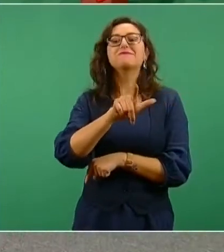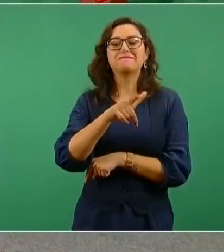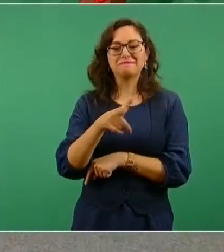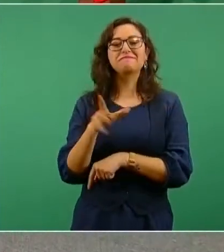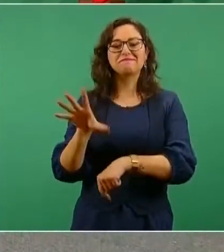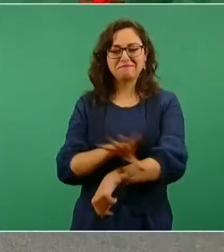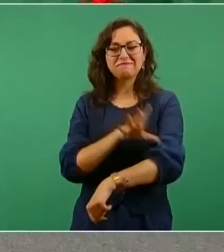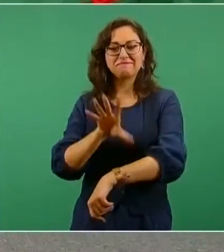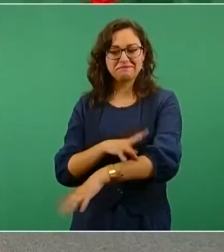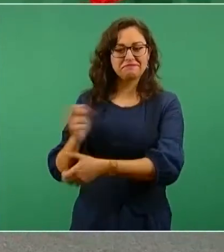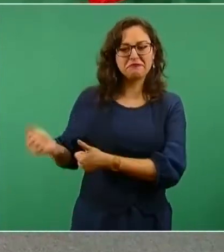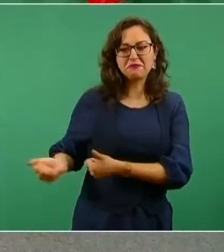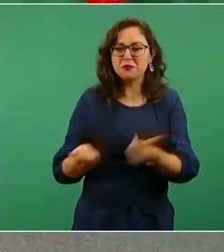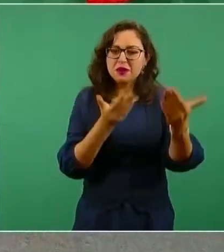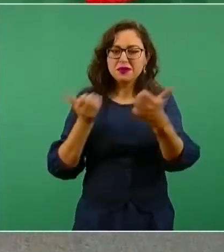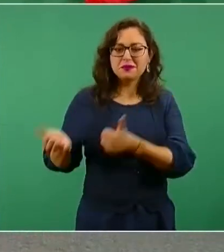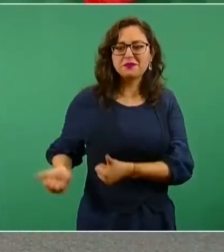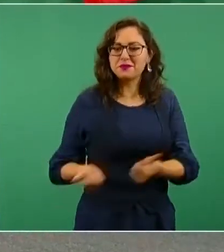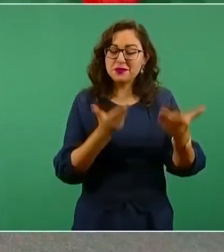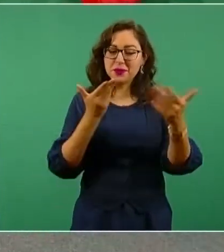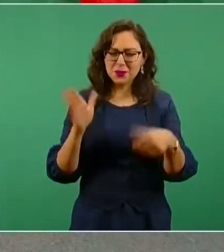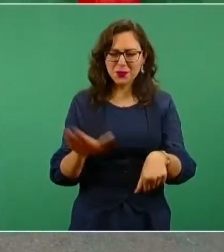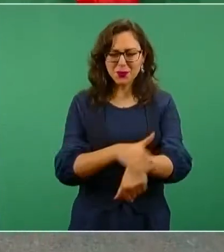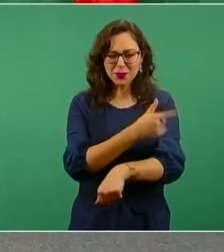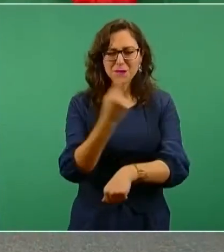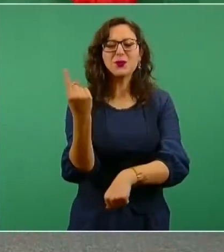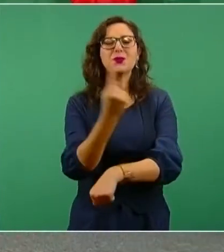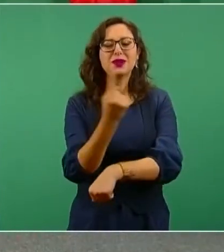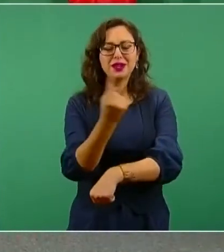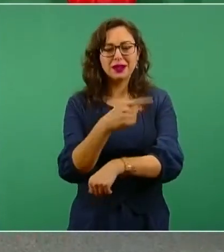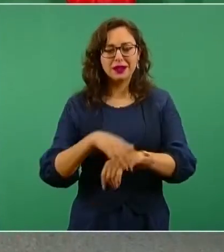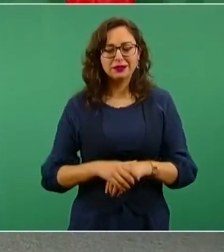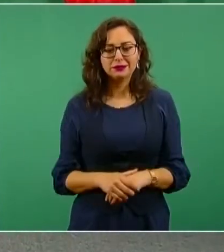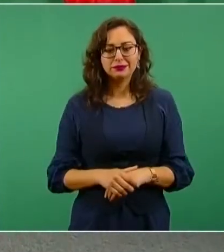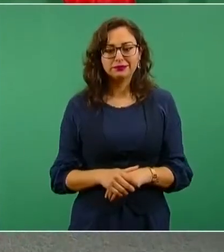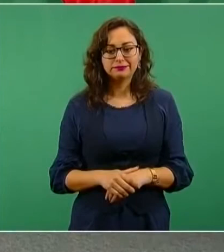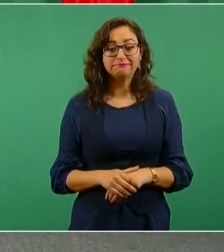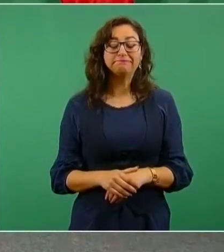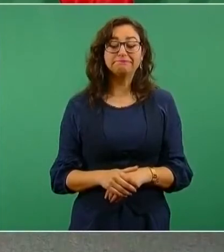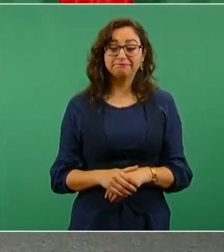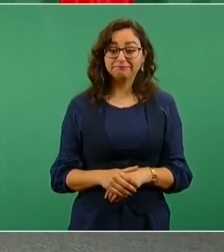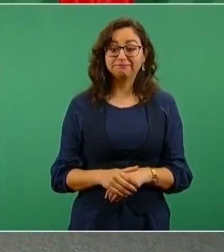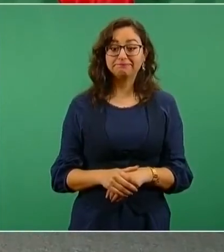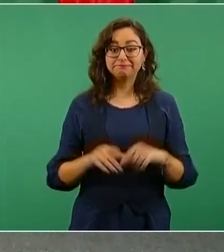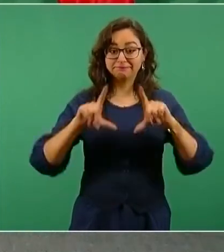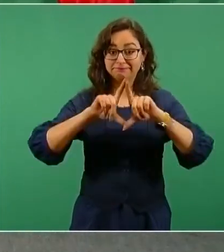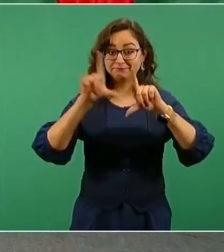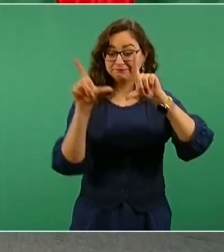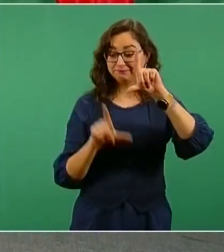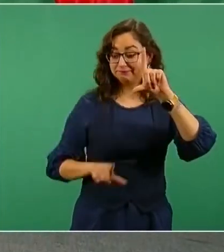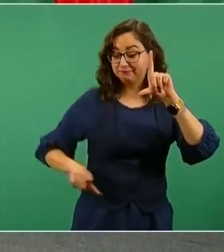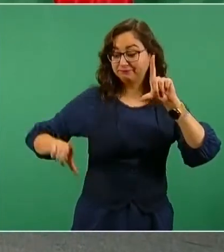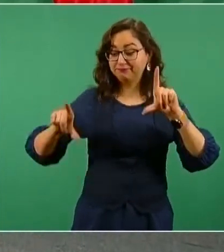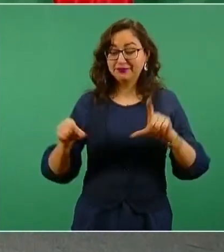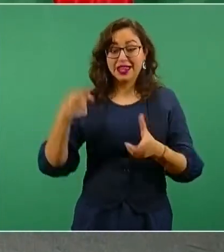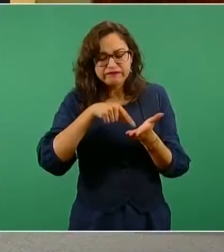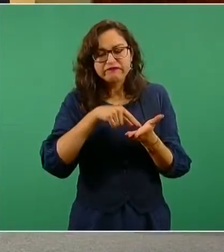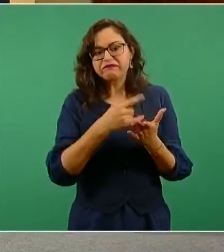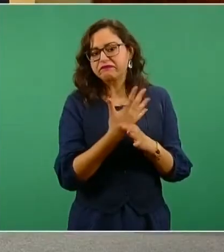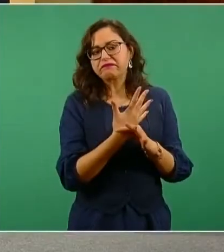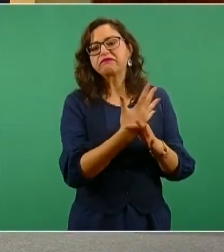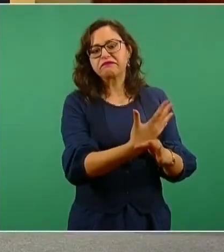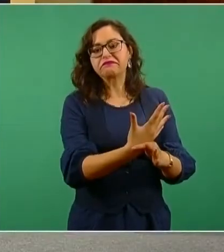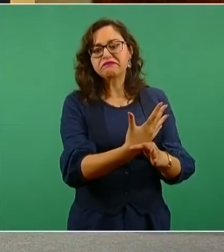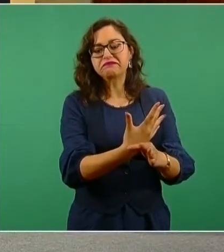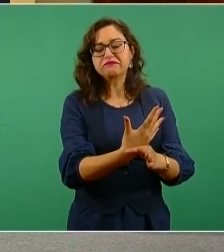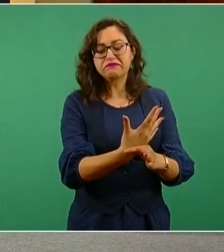de distribución es única. Con información de Carmen